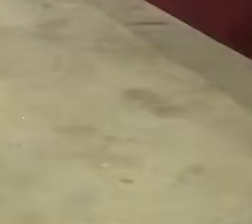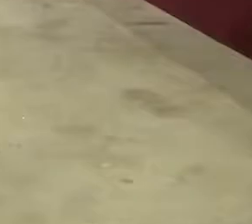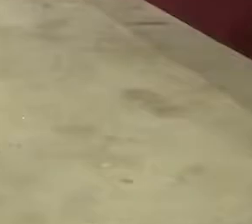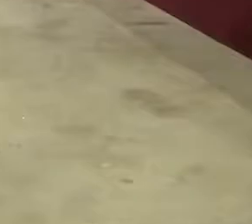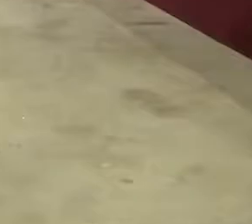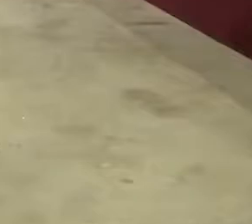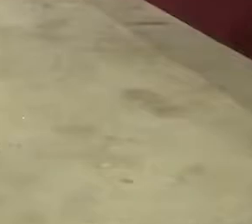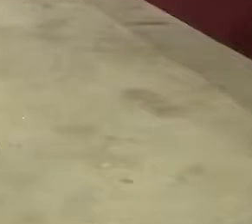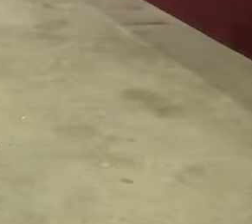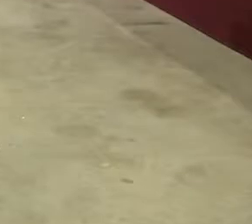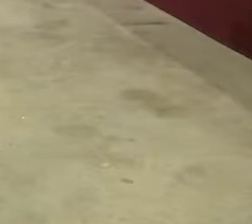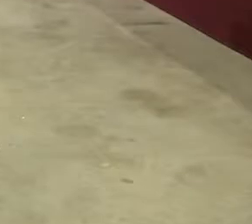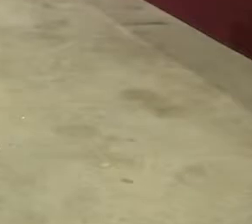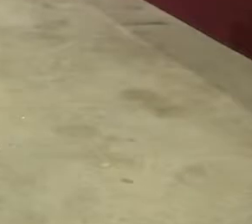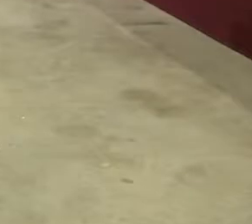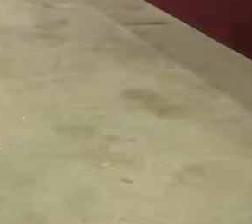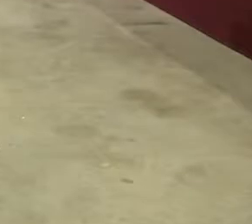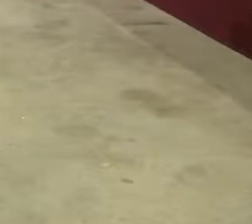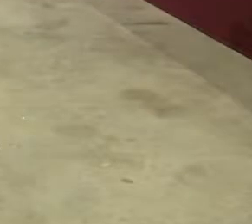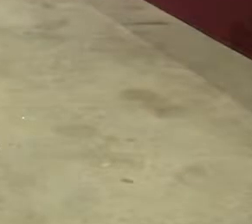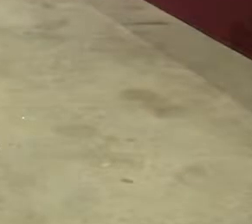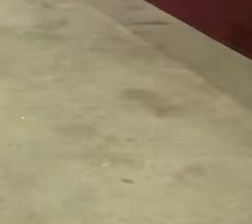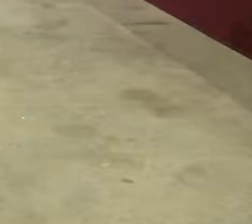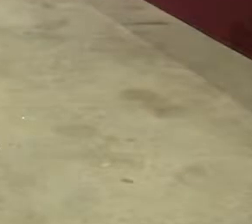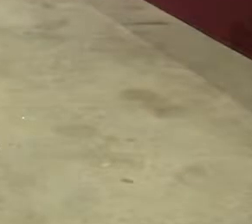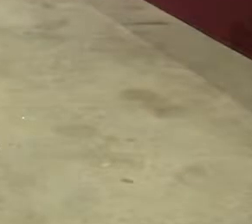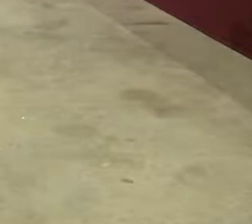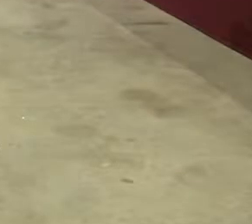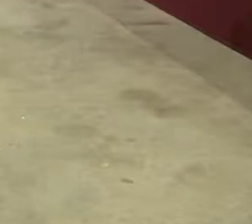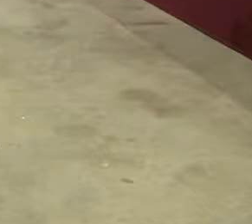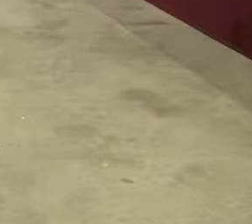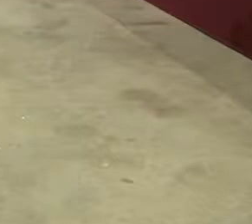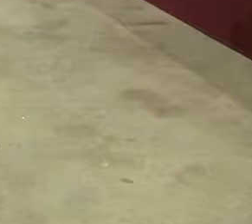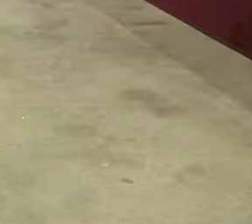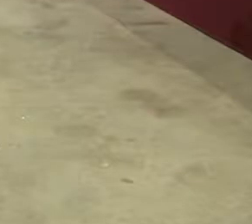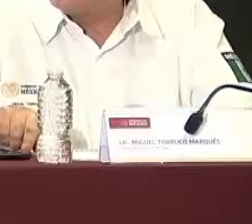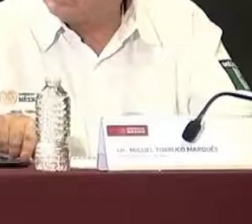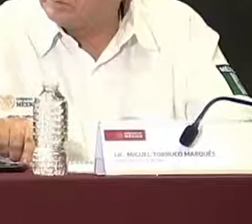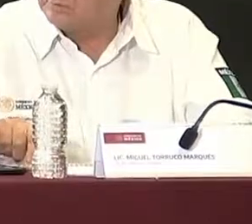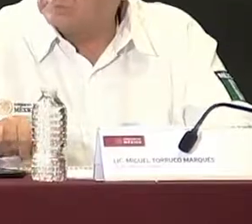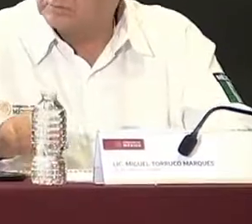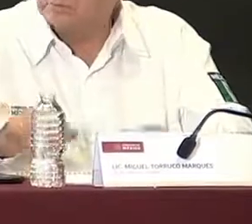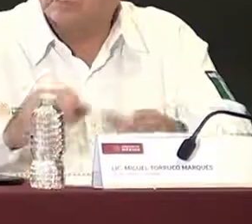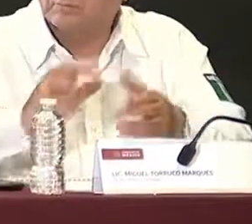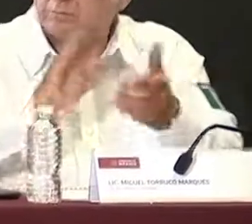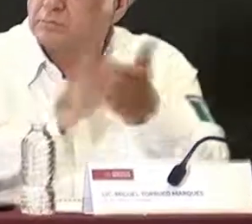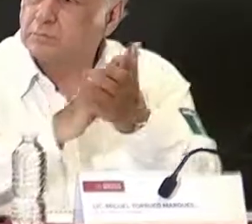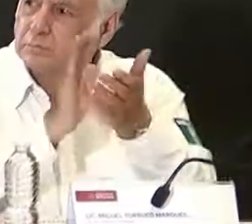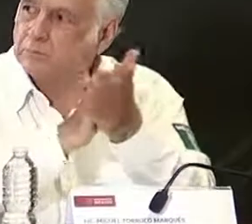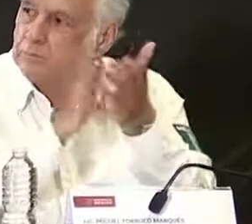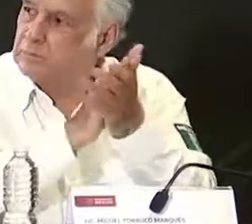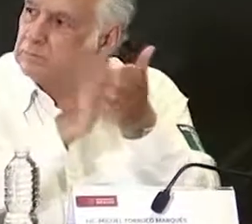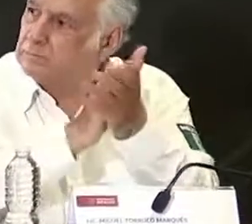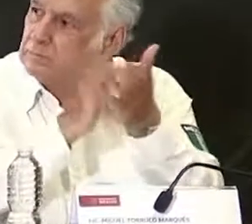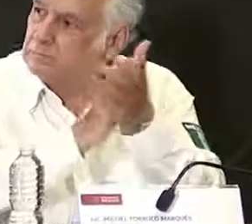El coordinador general de Comunicación Social y Vocero del Gobierno de México, Jesús Ramírez Cuevas.